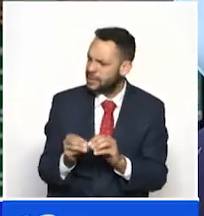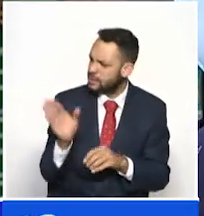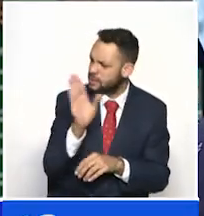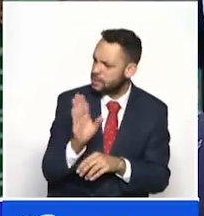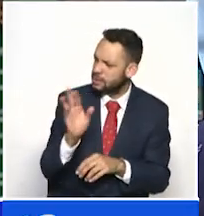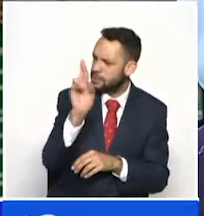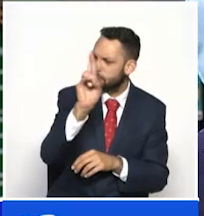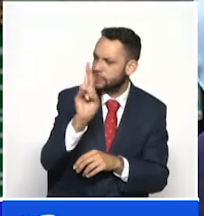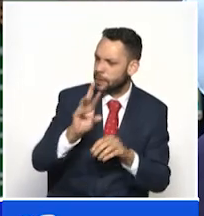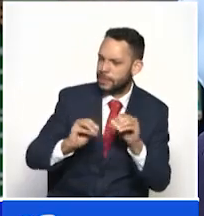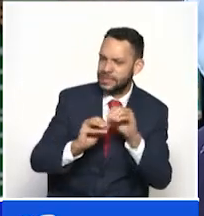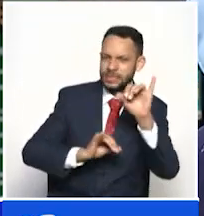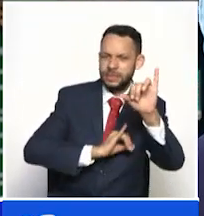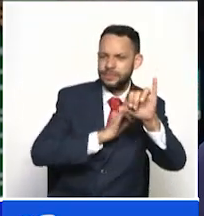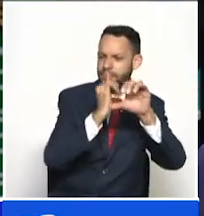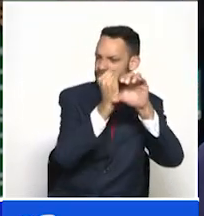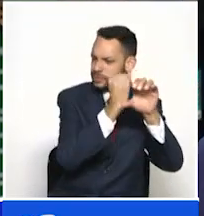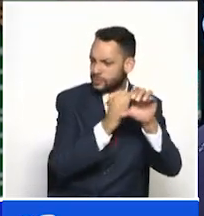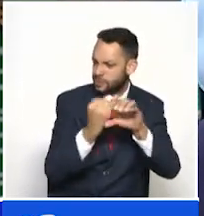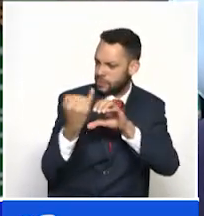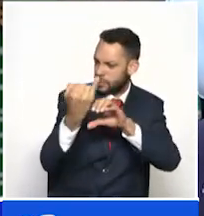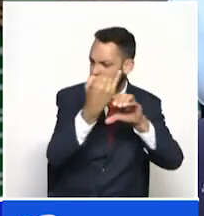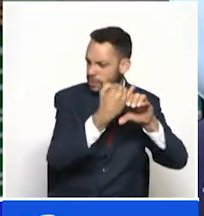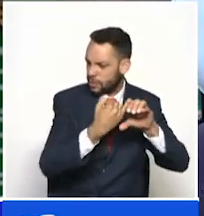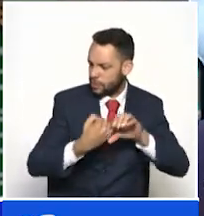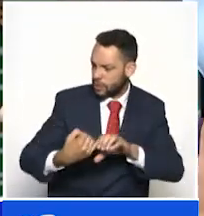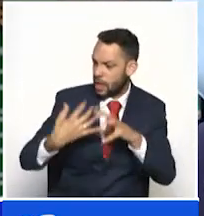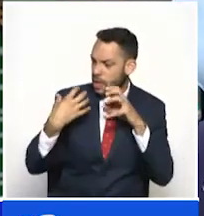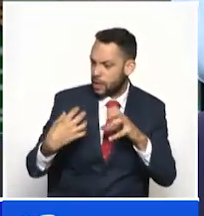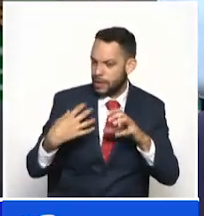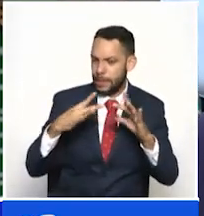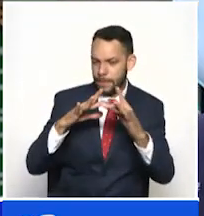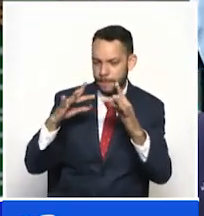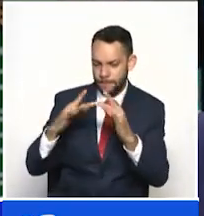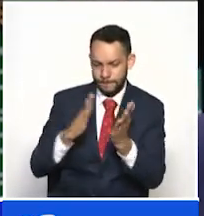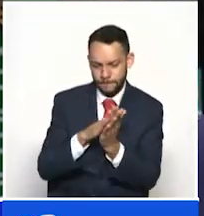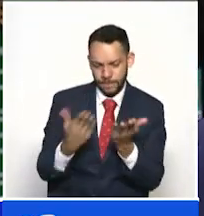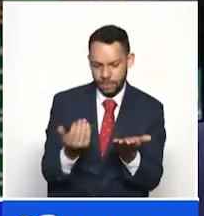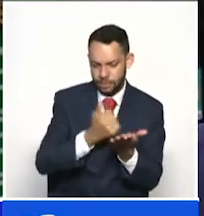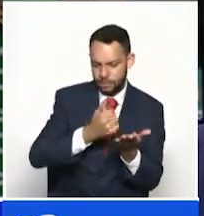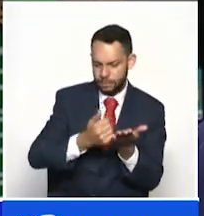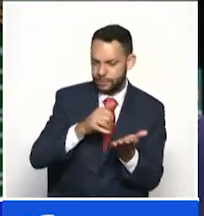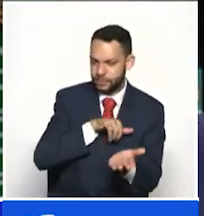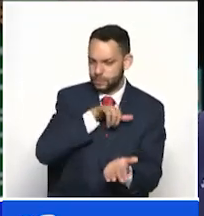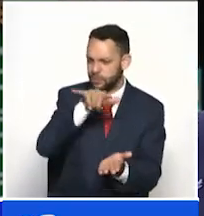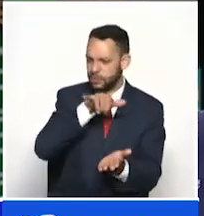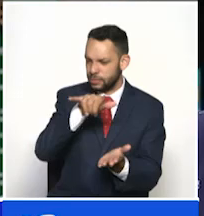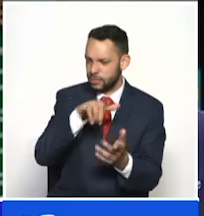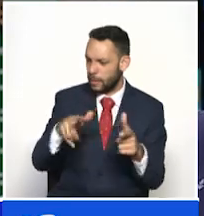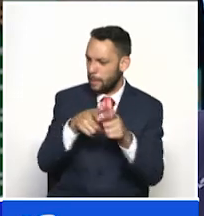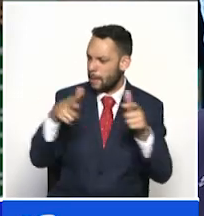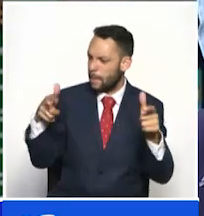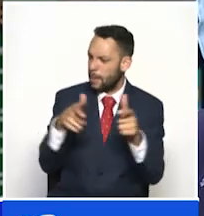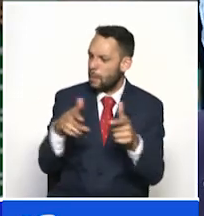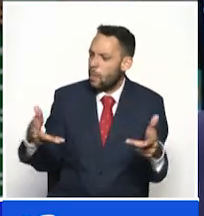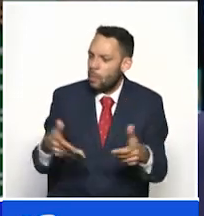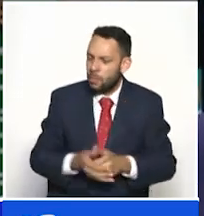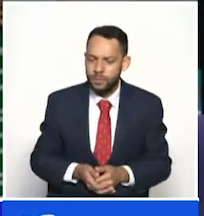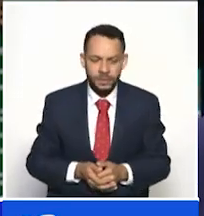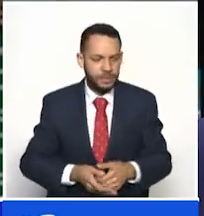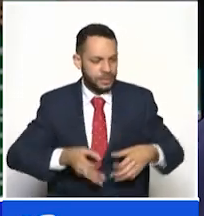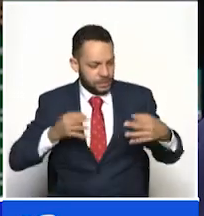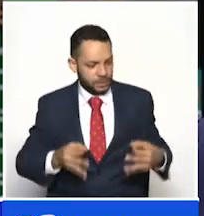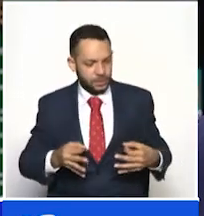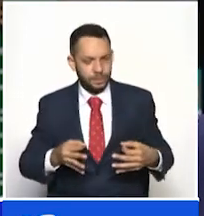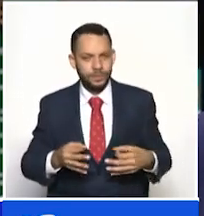a nivel nacional en el tema de la gente que adquiere pasaportes? ¿Ha aumentado, disminuido? Sí, miren, nosotros el mes pasado se